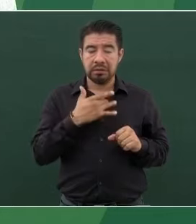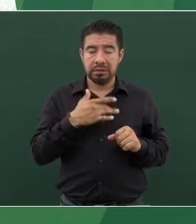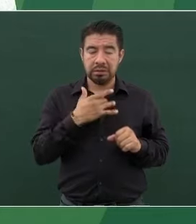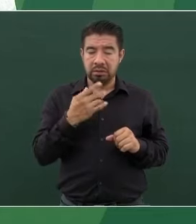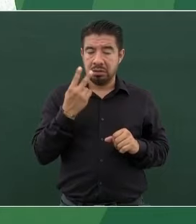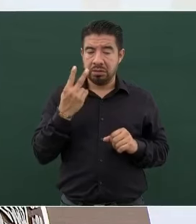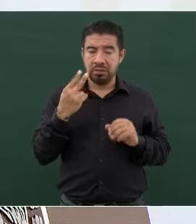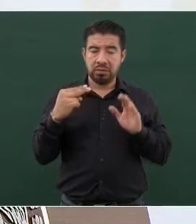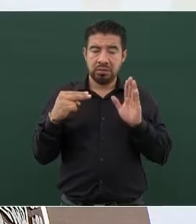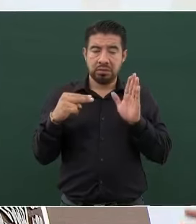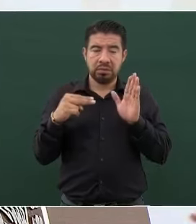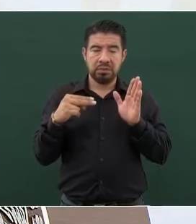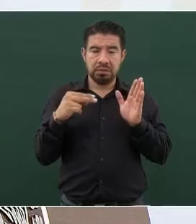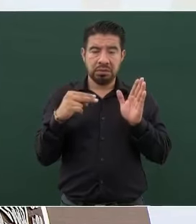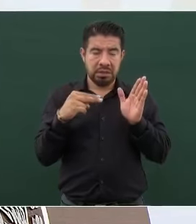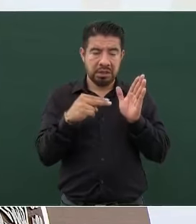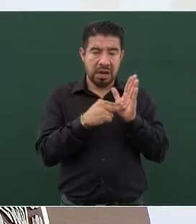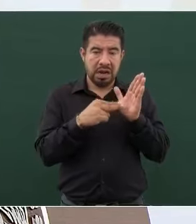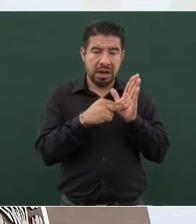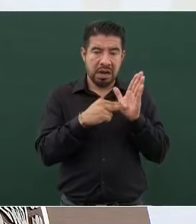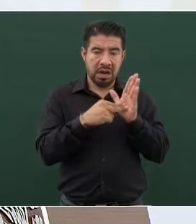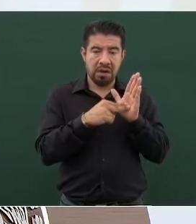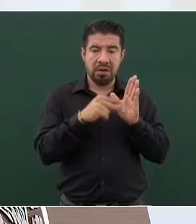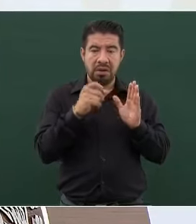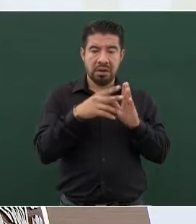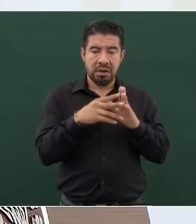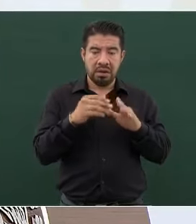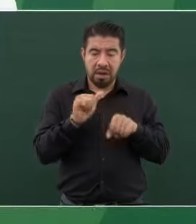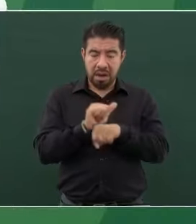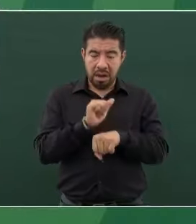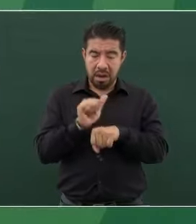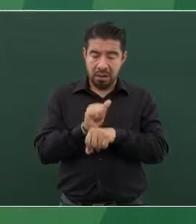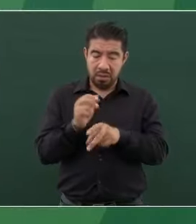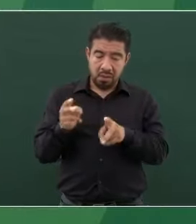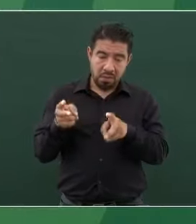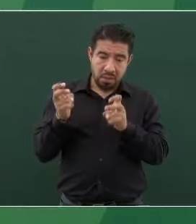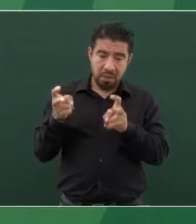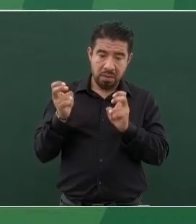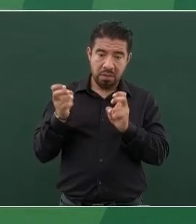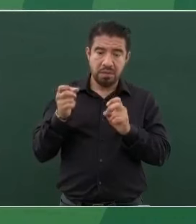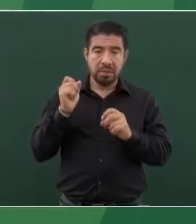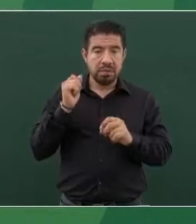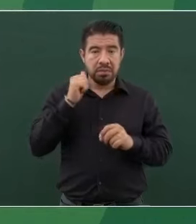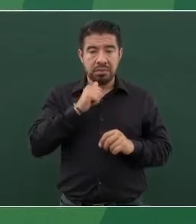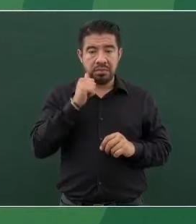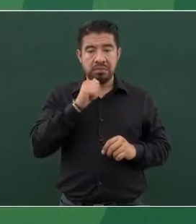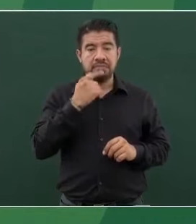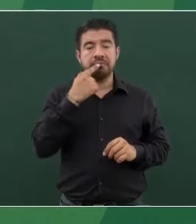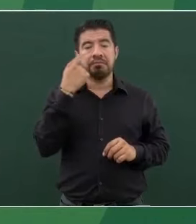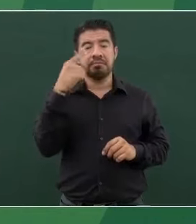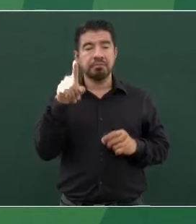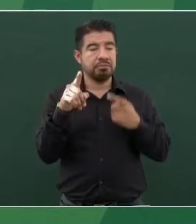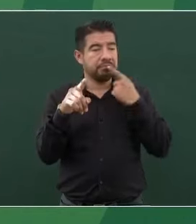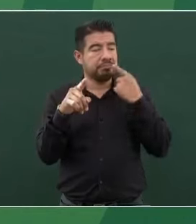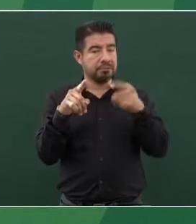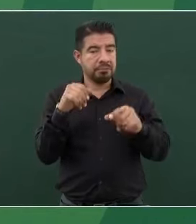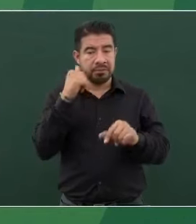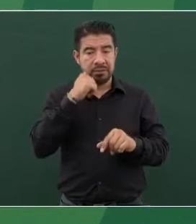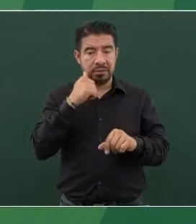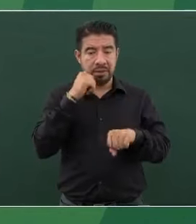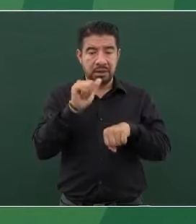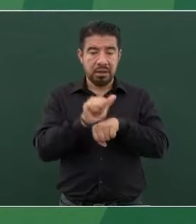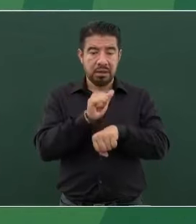que es el robo de vehículo, porque por lo general siempre se denuncia para que no vayan a usar el